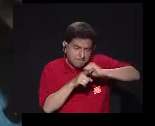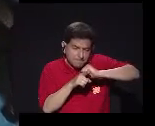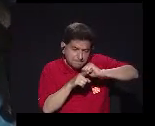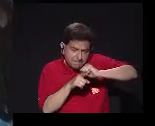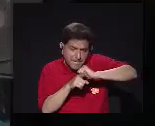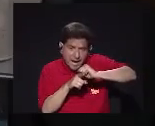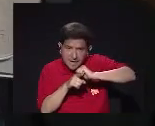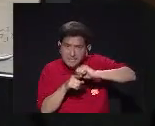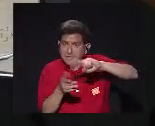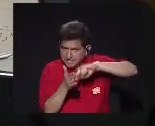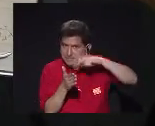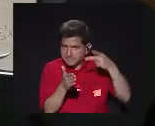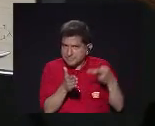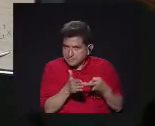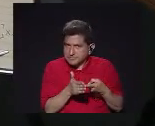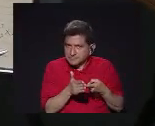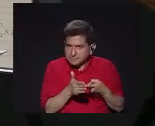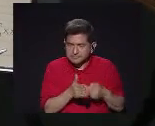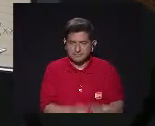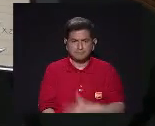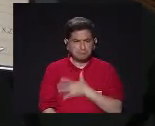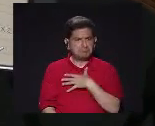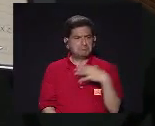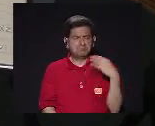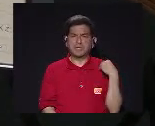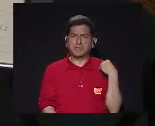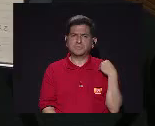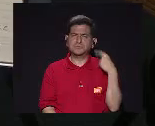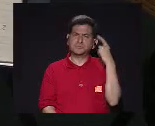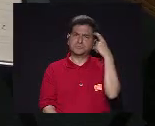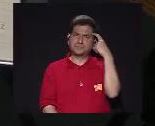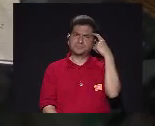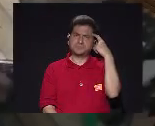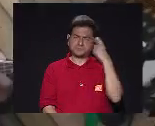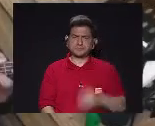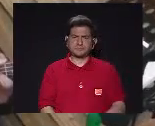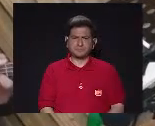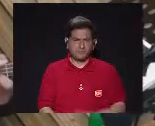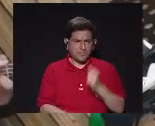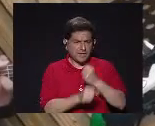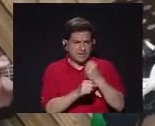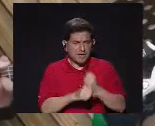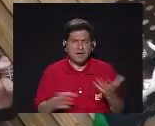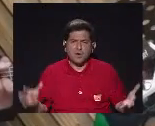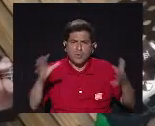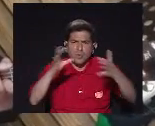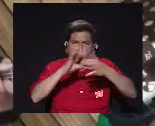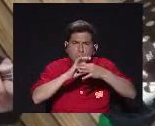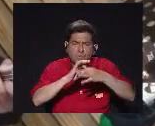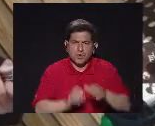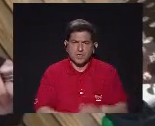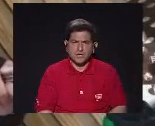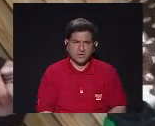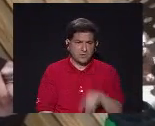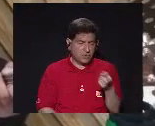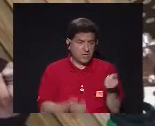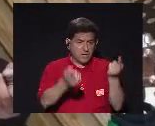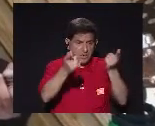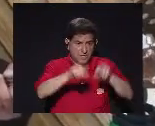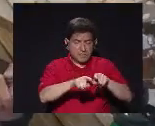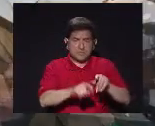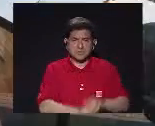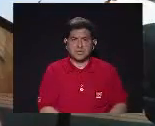ejercicio Y me gusta mucho pensar Que hay trabajo en conjunto Que esto de